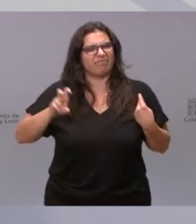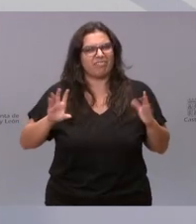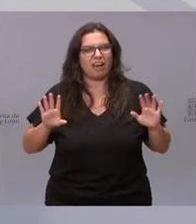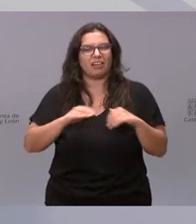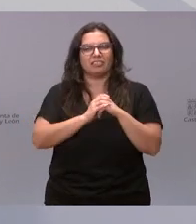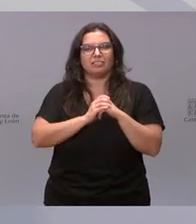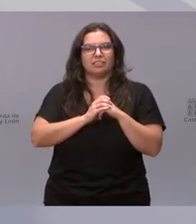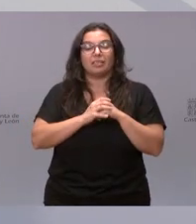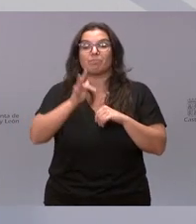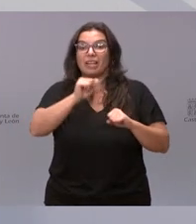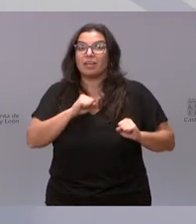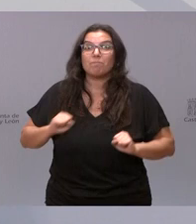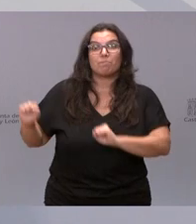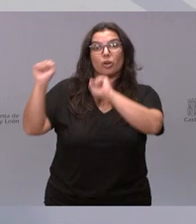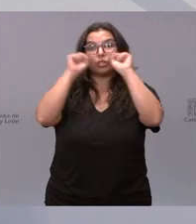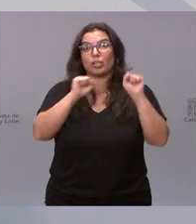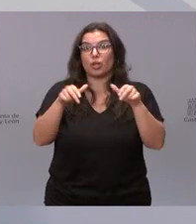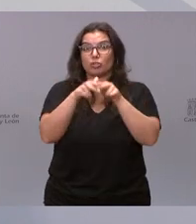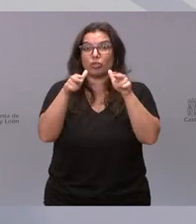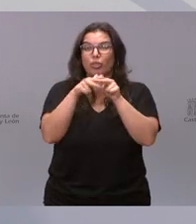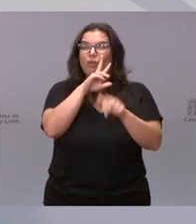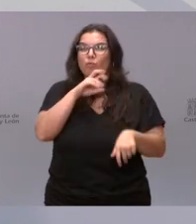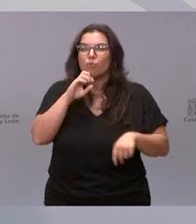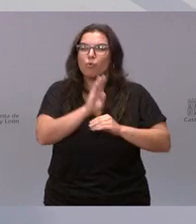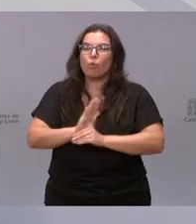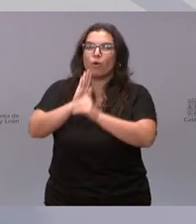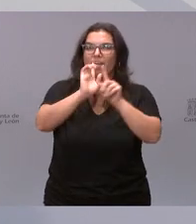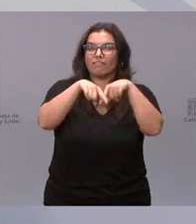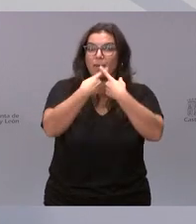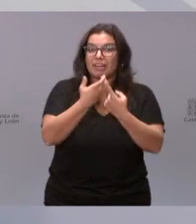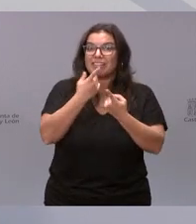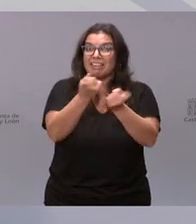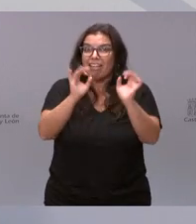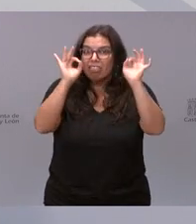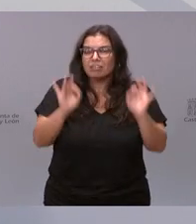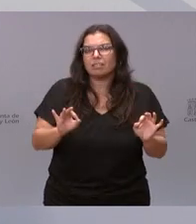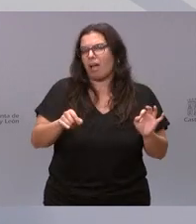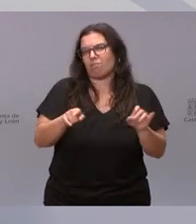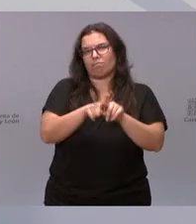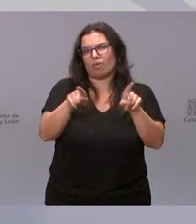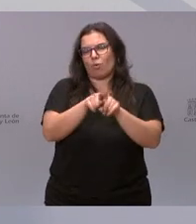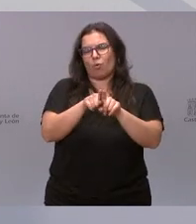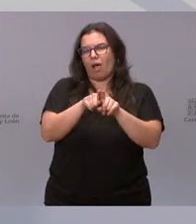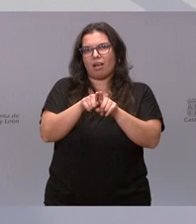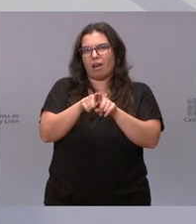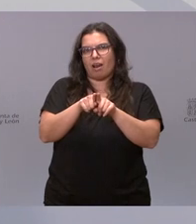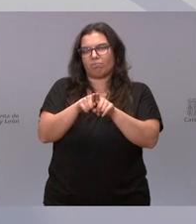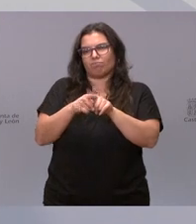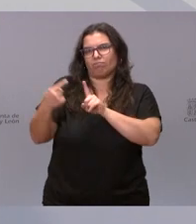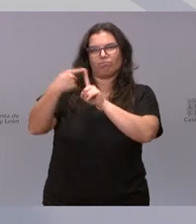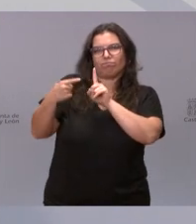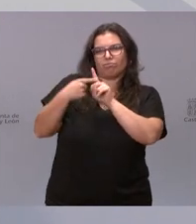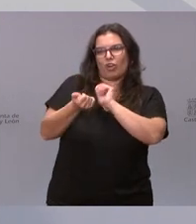tiene una protección social a las familias que más lo necesitan, que es digno de ser